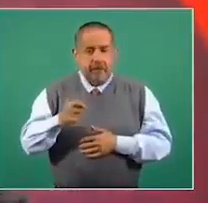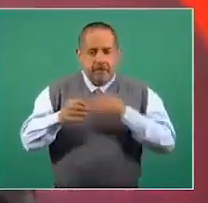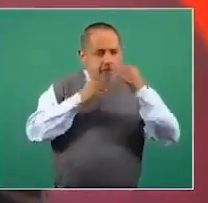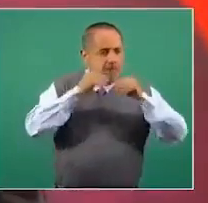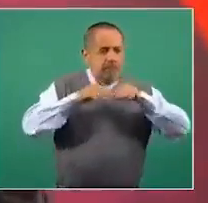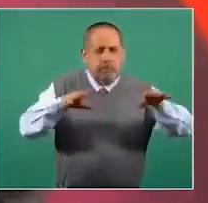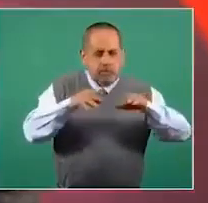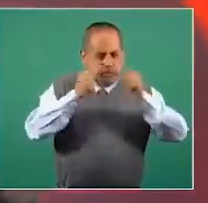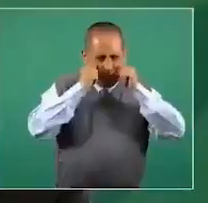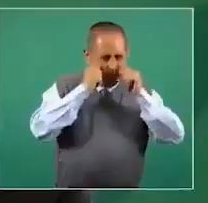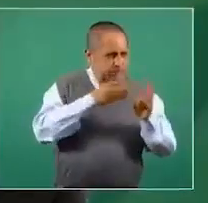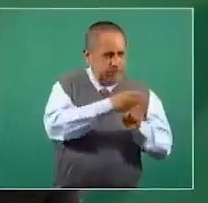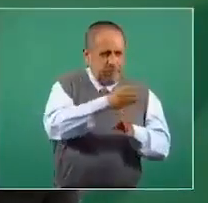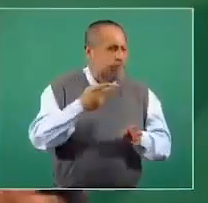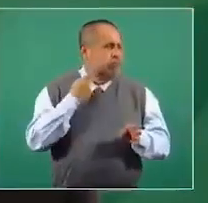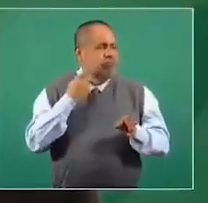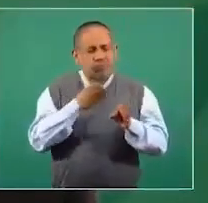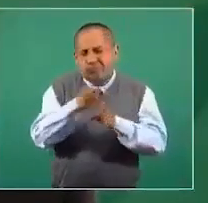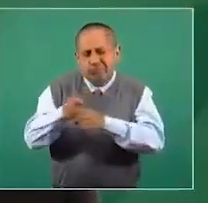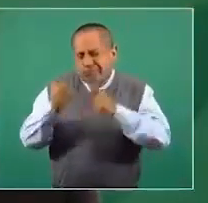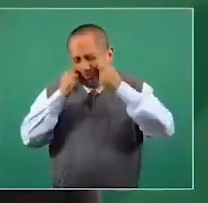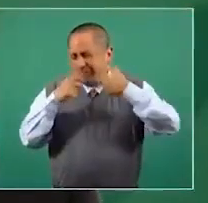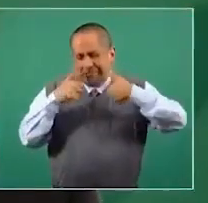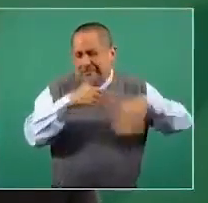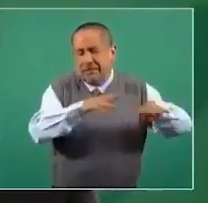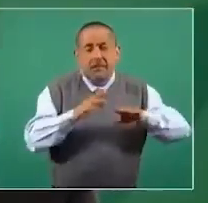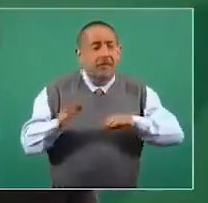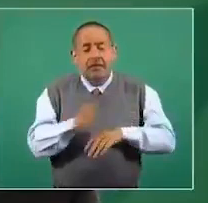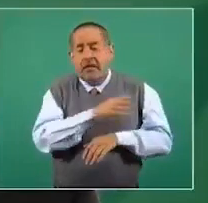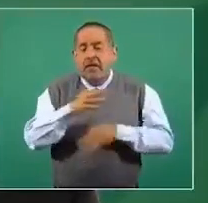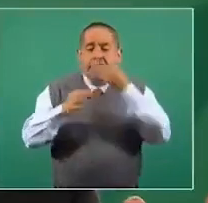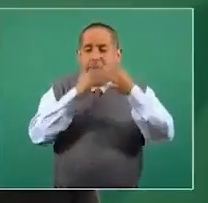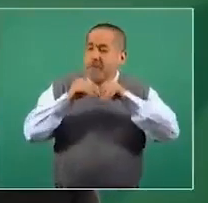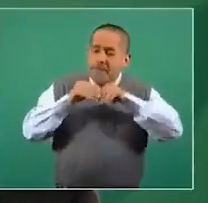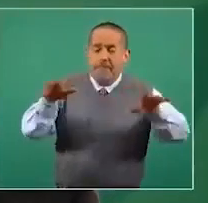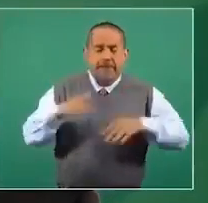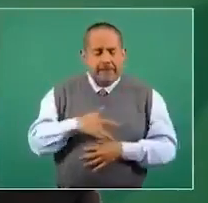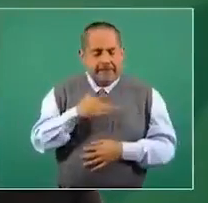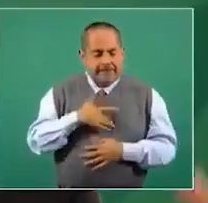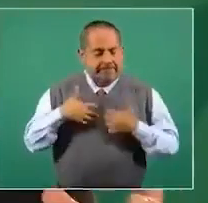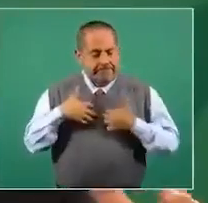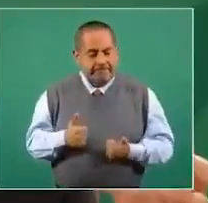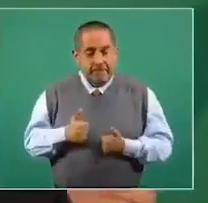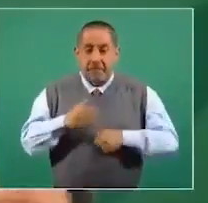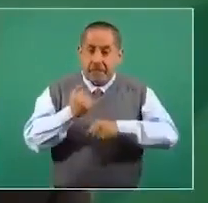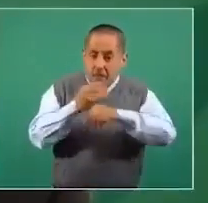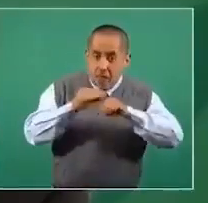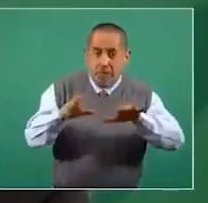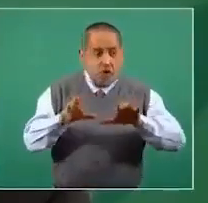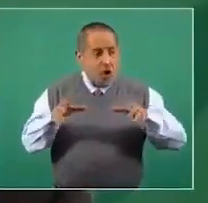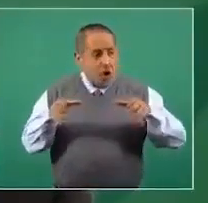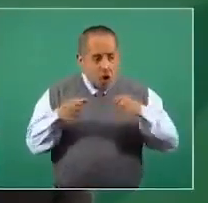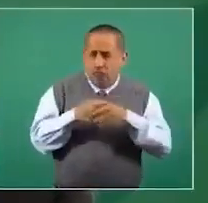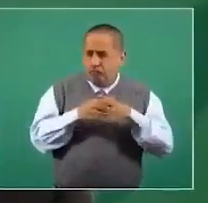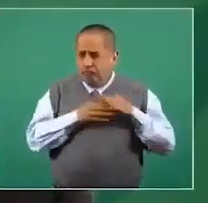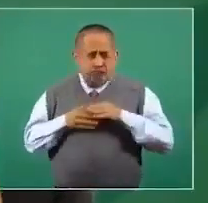independientemente de la línea política o editorial que se tenga, existe el sentido de que entre más unidas y